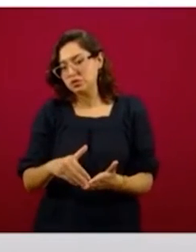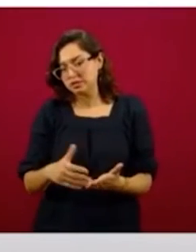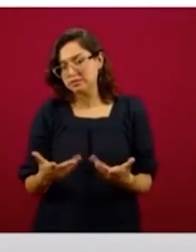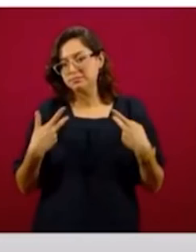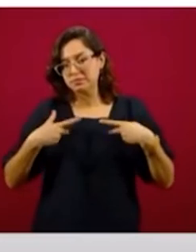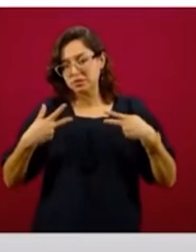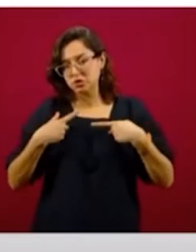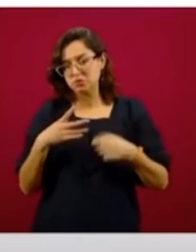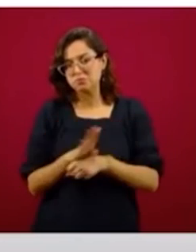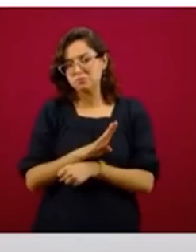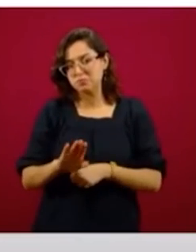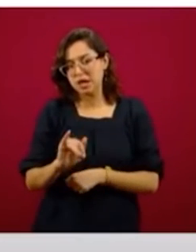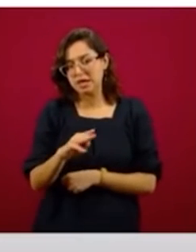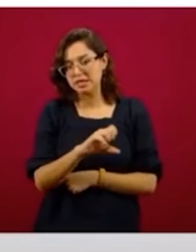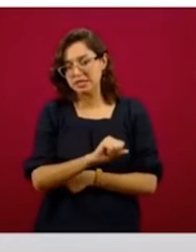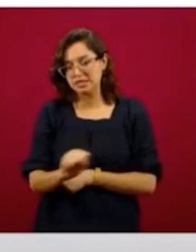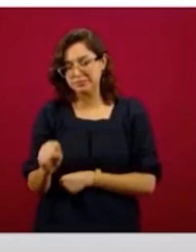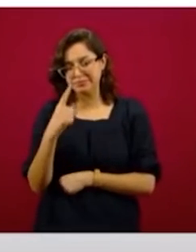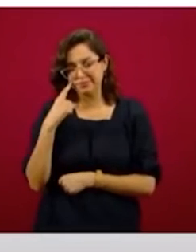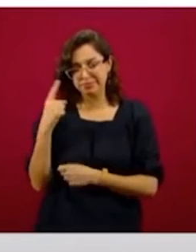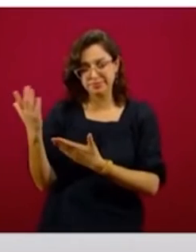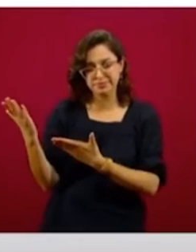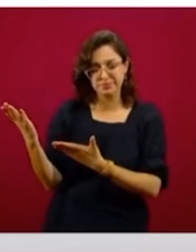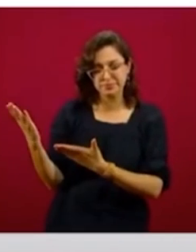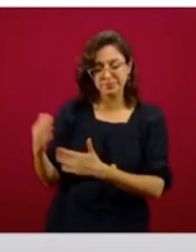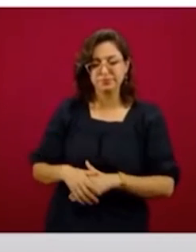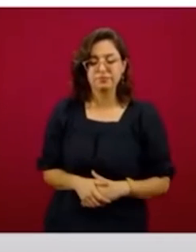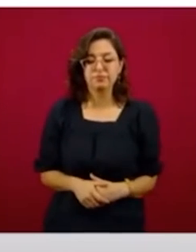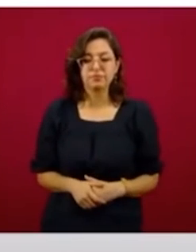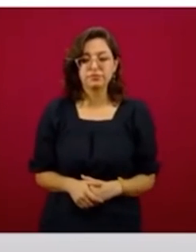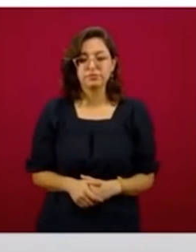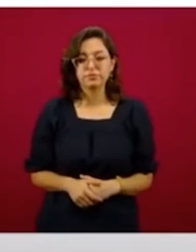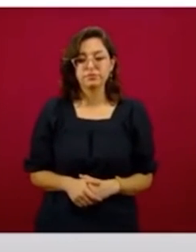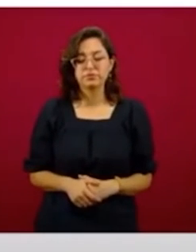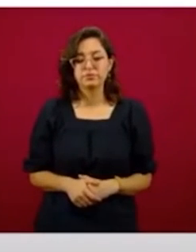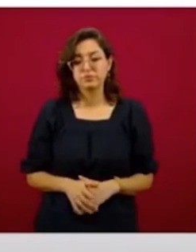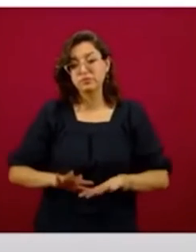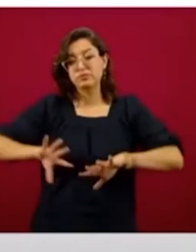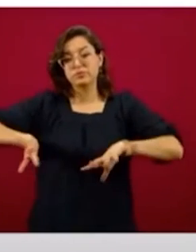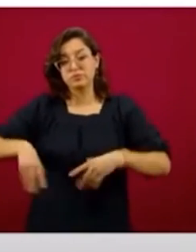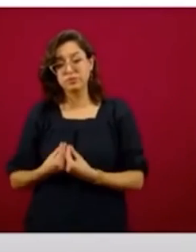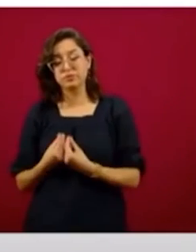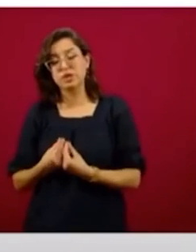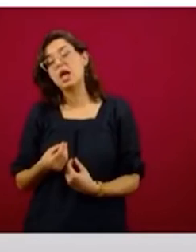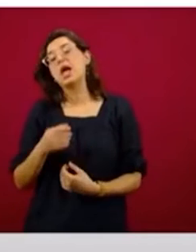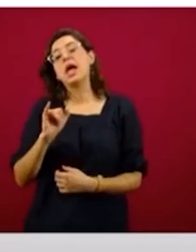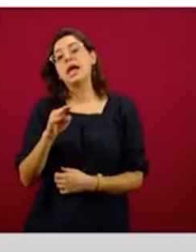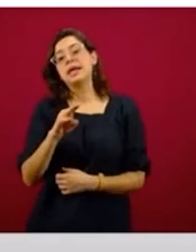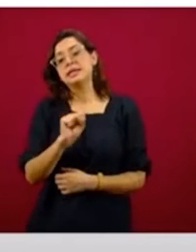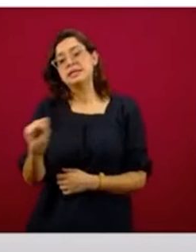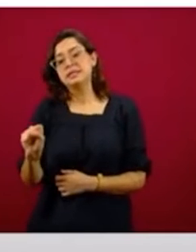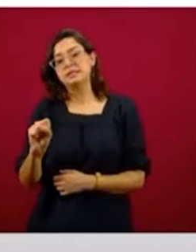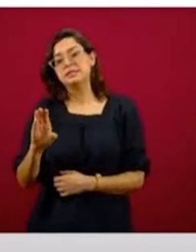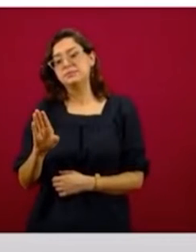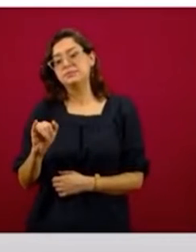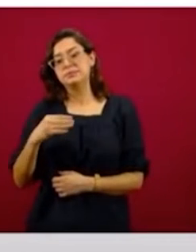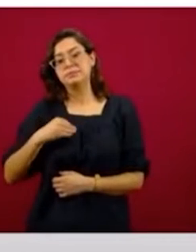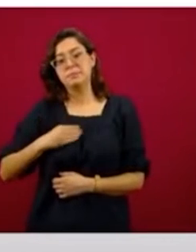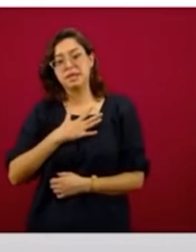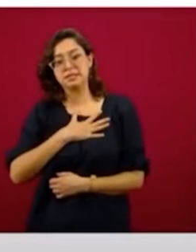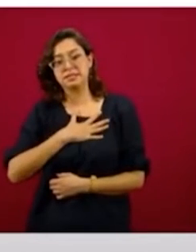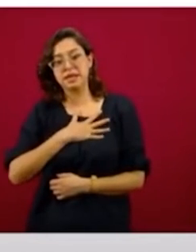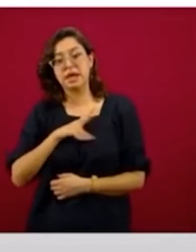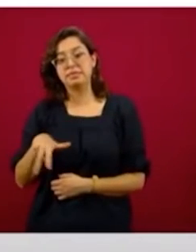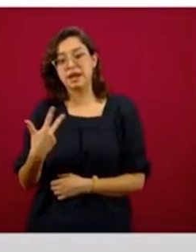los beneficios de la seguridad social. Si sumamos IMSS bienestar, estamos hablando de otros 13 millones de asegurados. Por lo